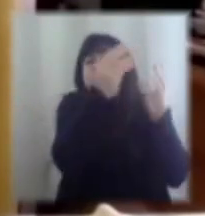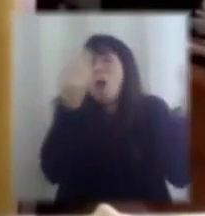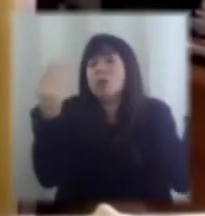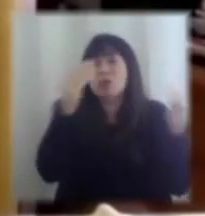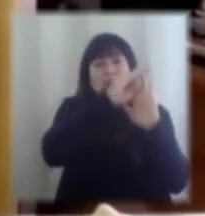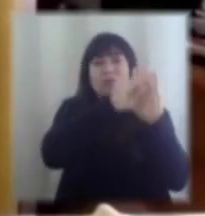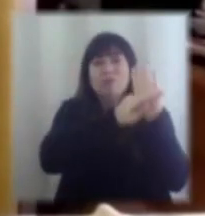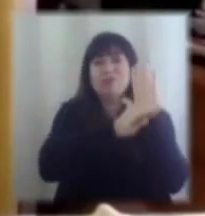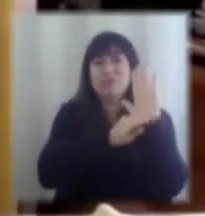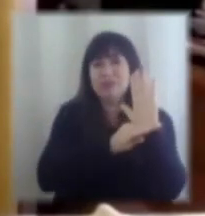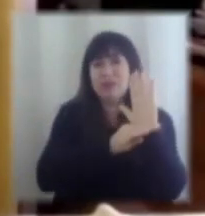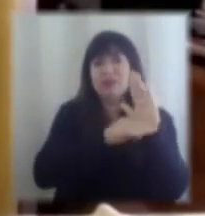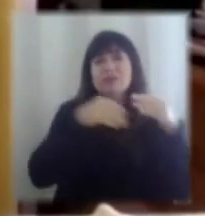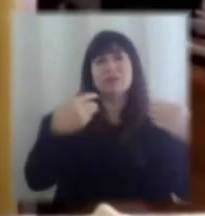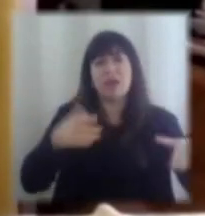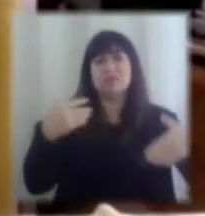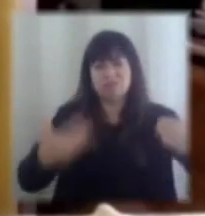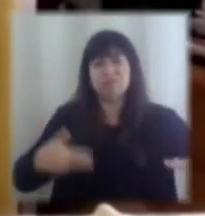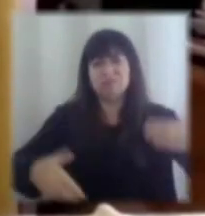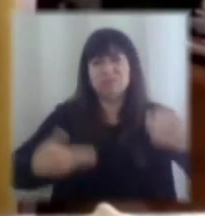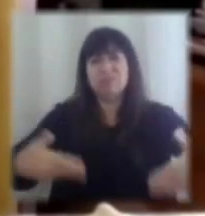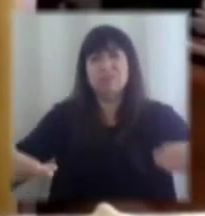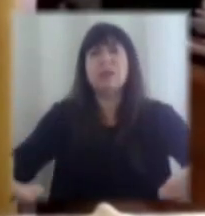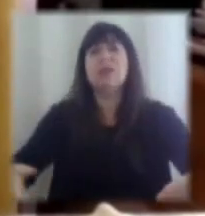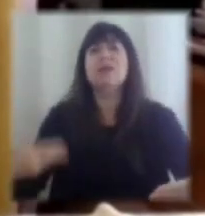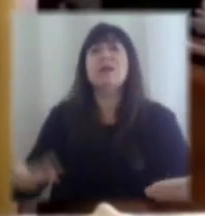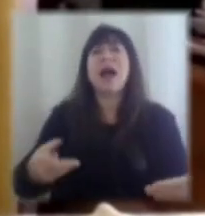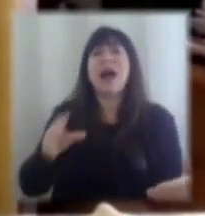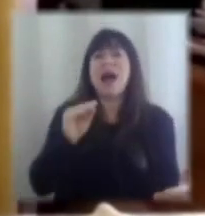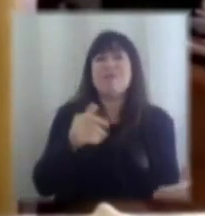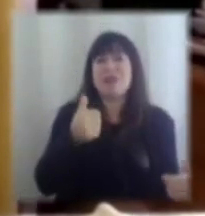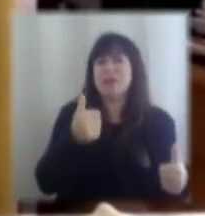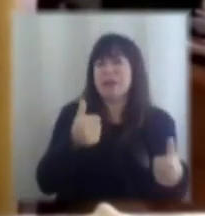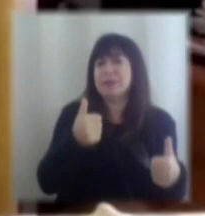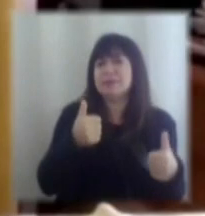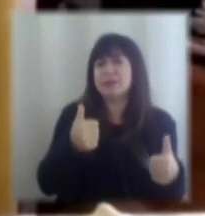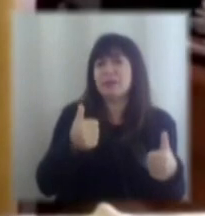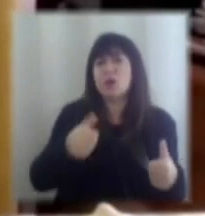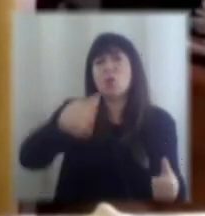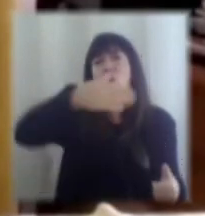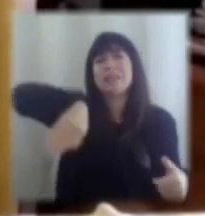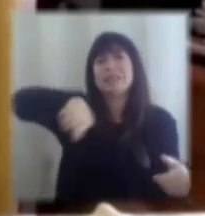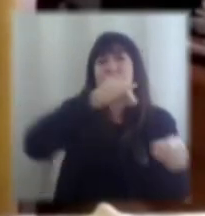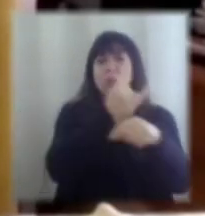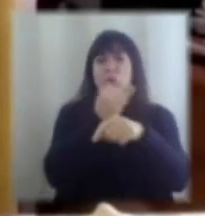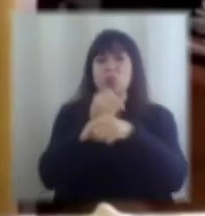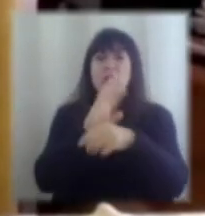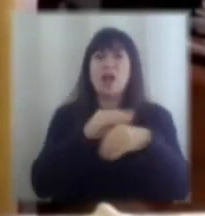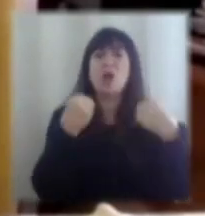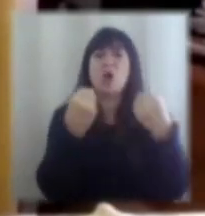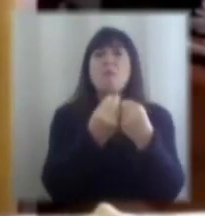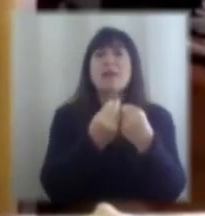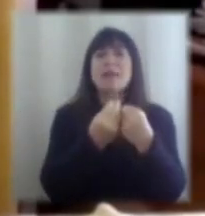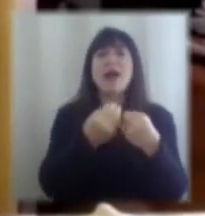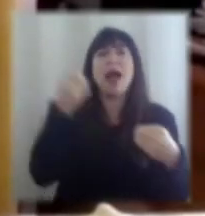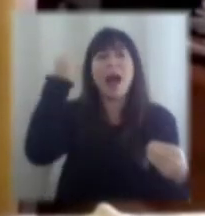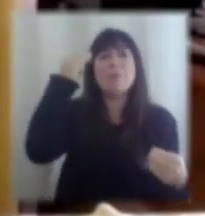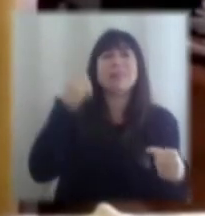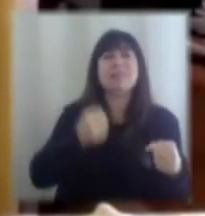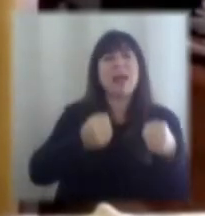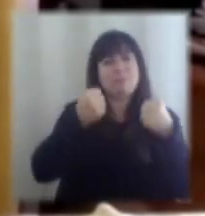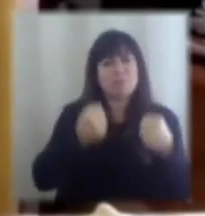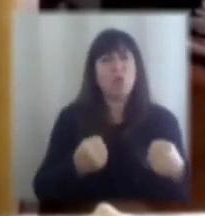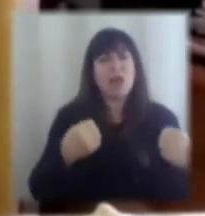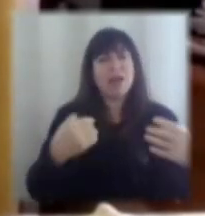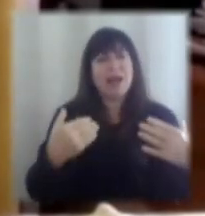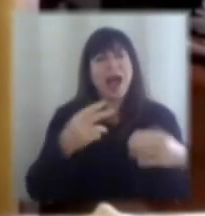es bastante notable porque habla bien al final del día de nuestra institucionalidad completa, la capacidad de poner en práctica estas